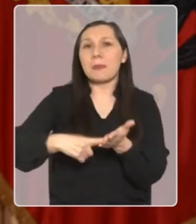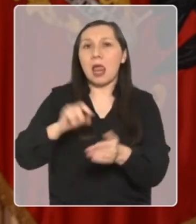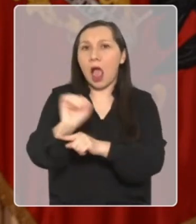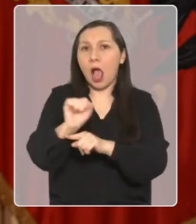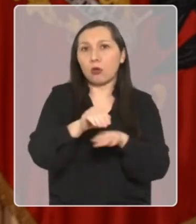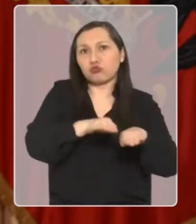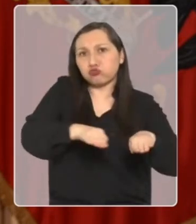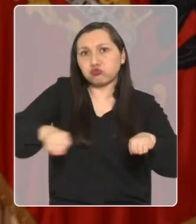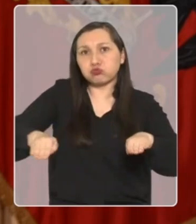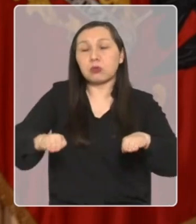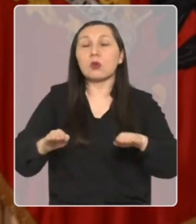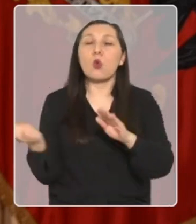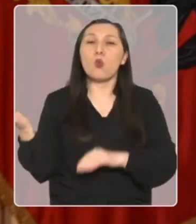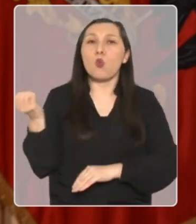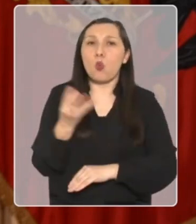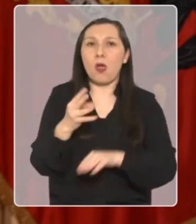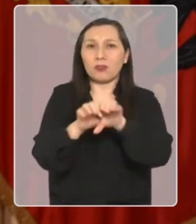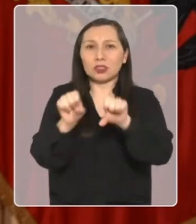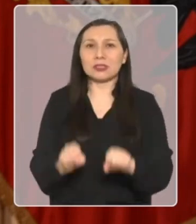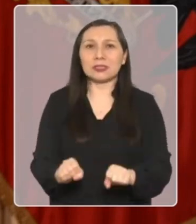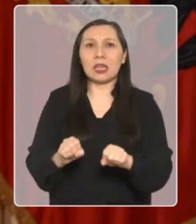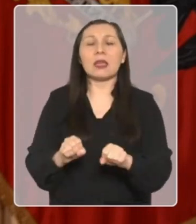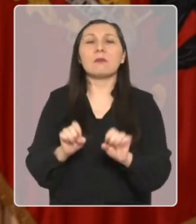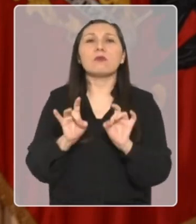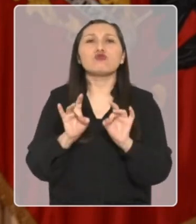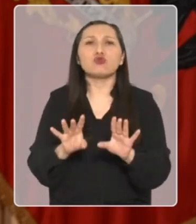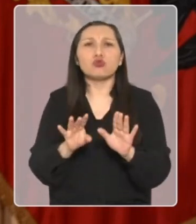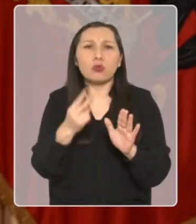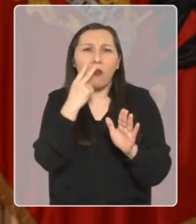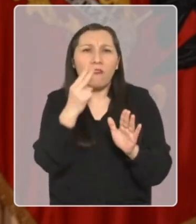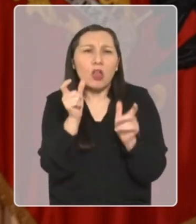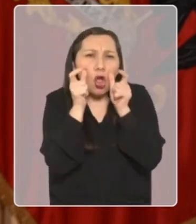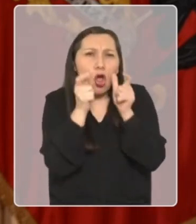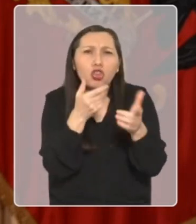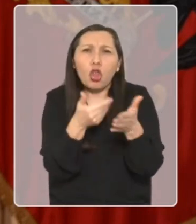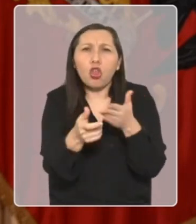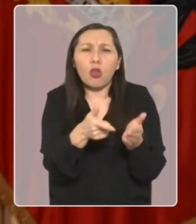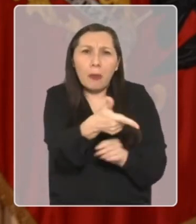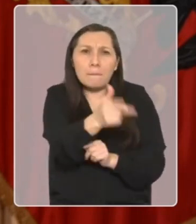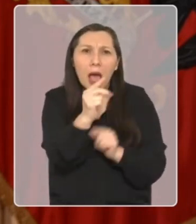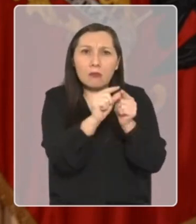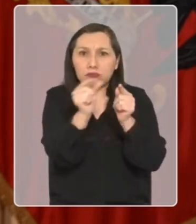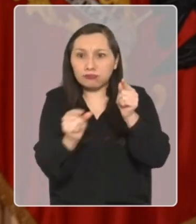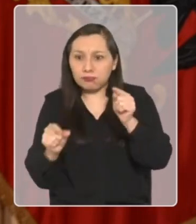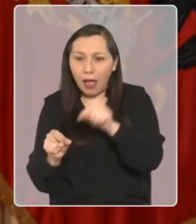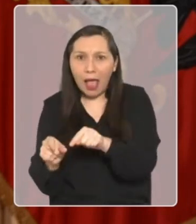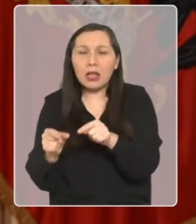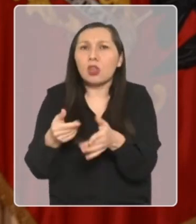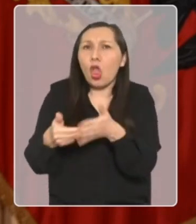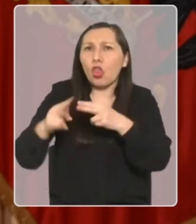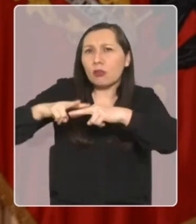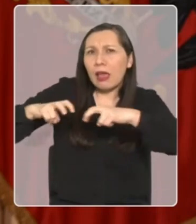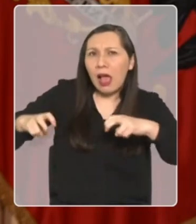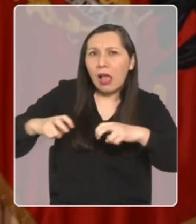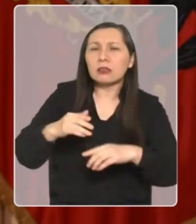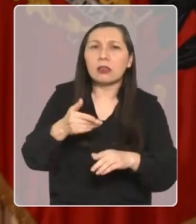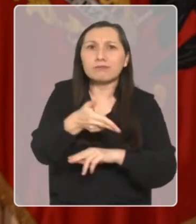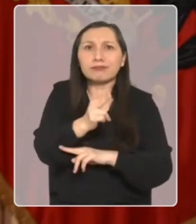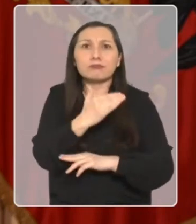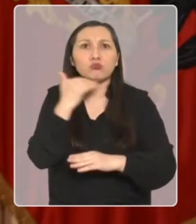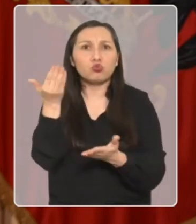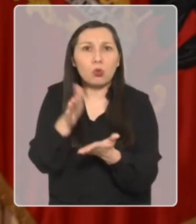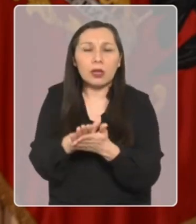vehículos policiales y financiaremos un nuevo sistema de huella balística para rastrear las armas, investigar los homicidios y